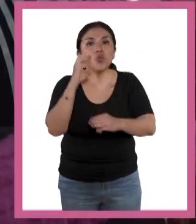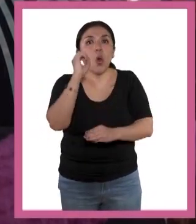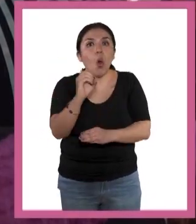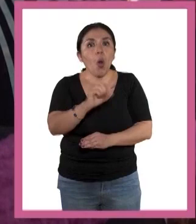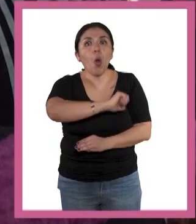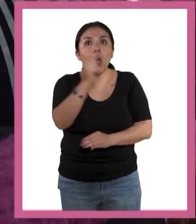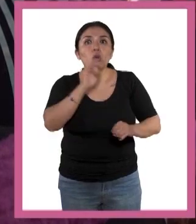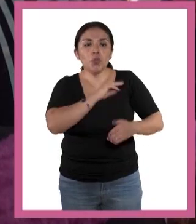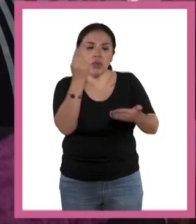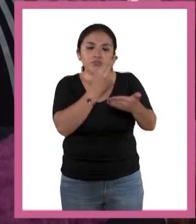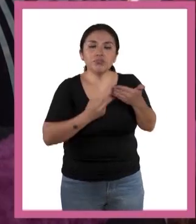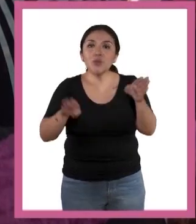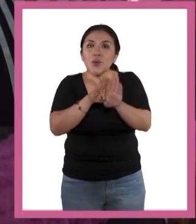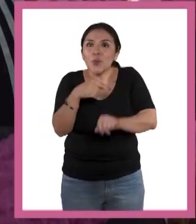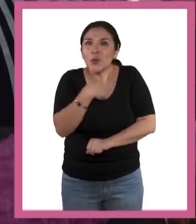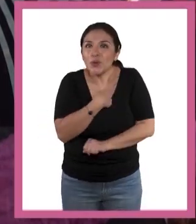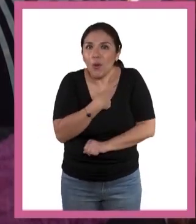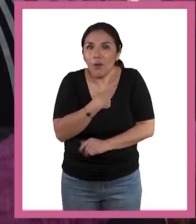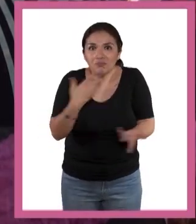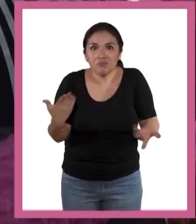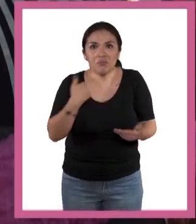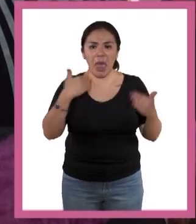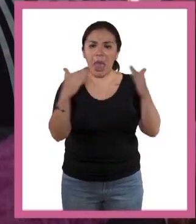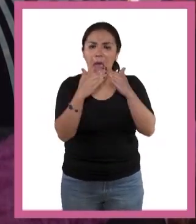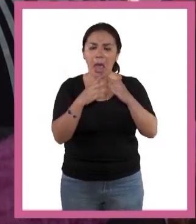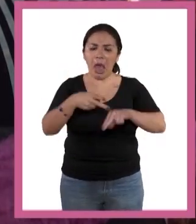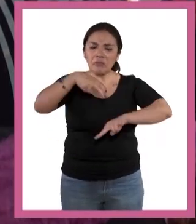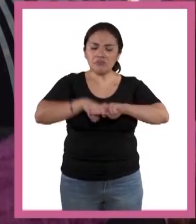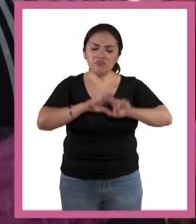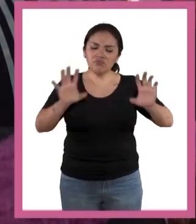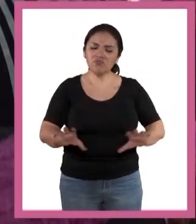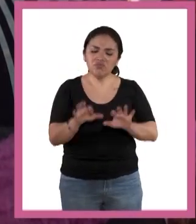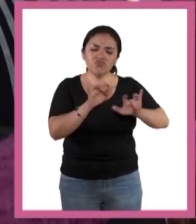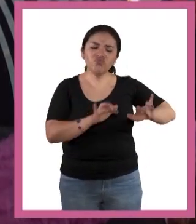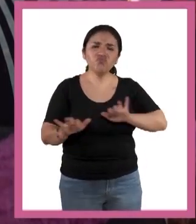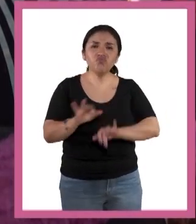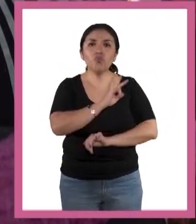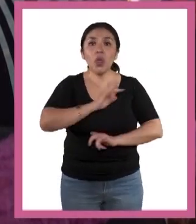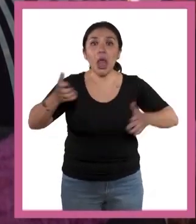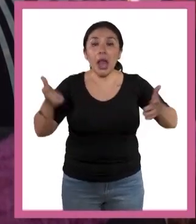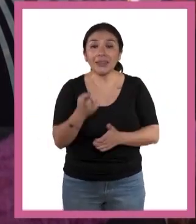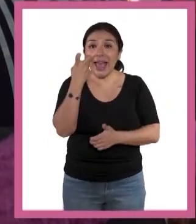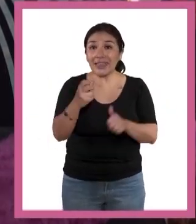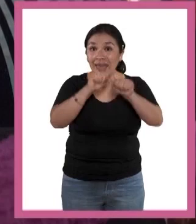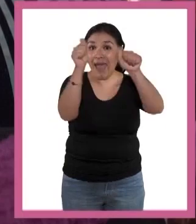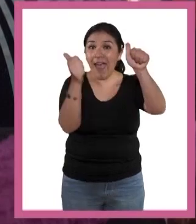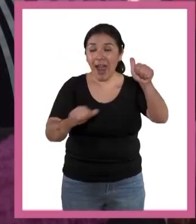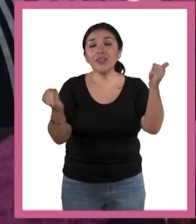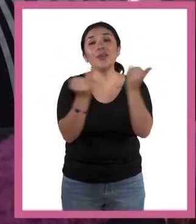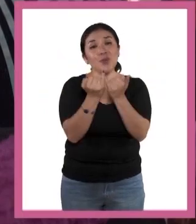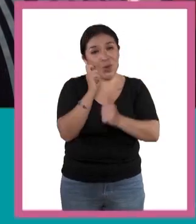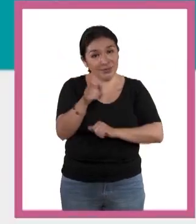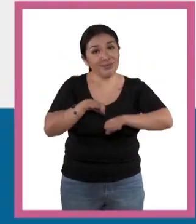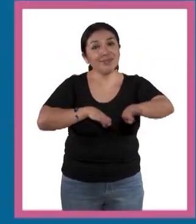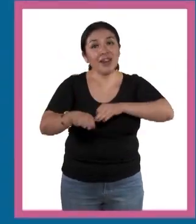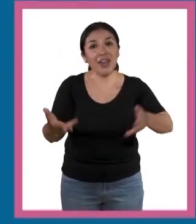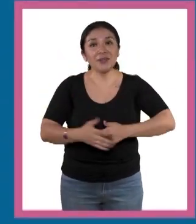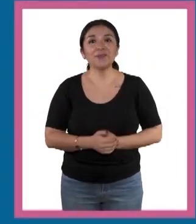pueda hacer cómics como yo en su casa con una computadora personal. Y es que el arte también es trabajo.